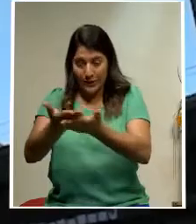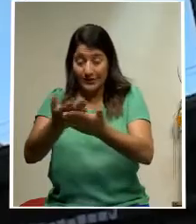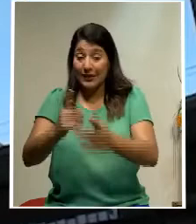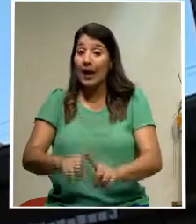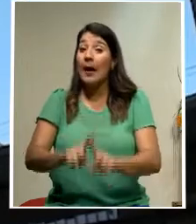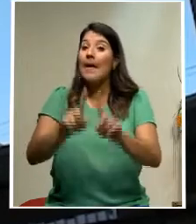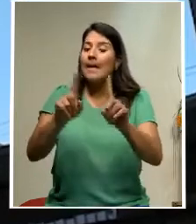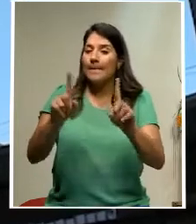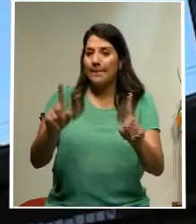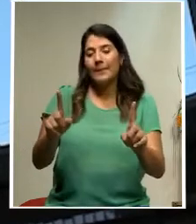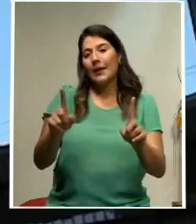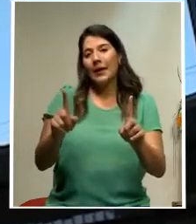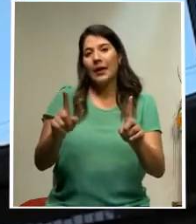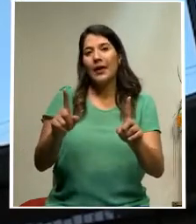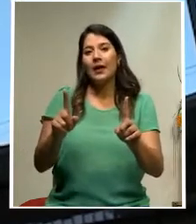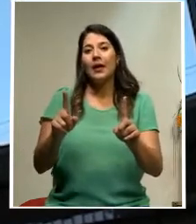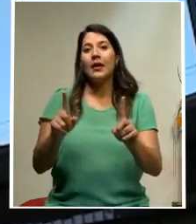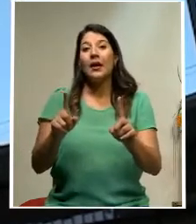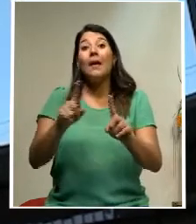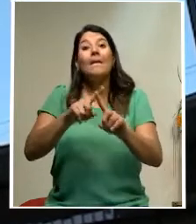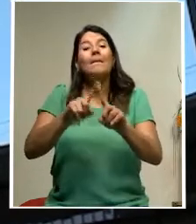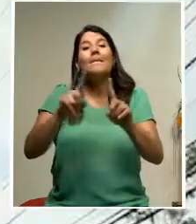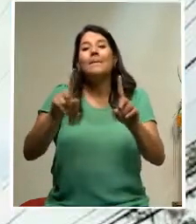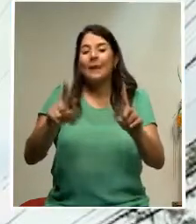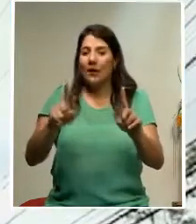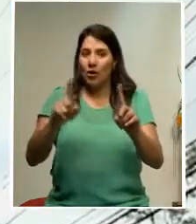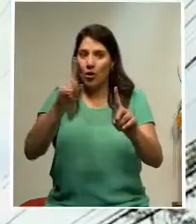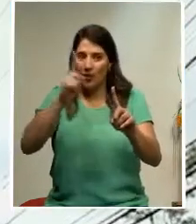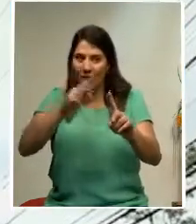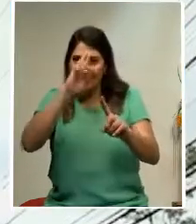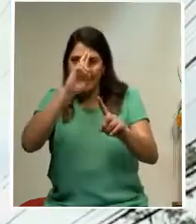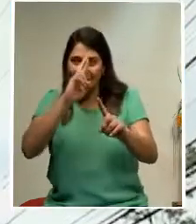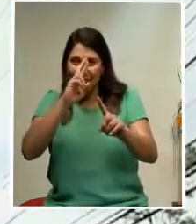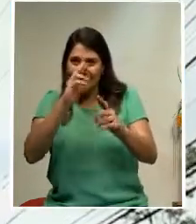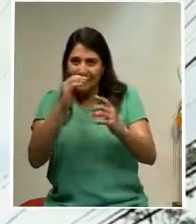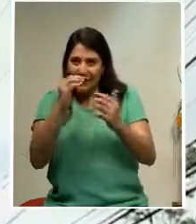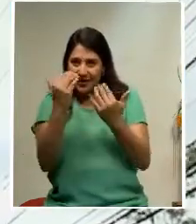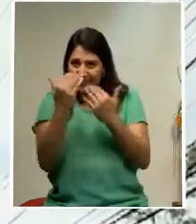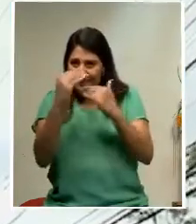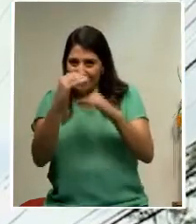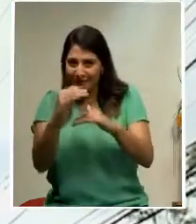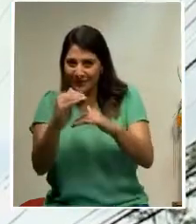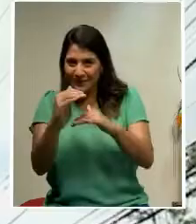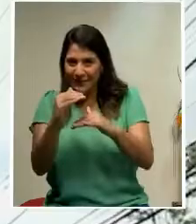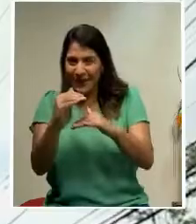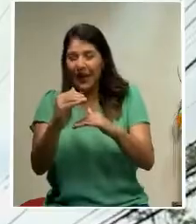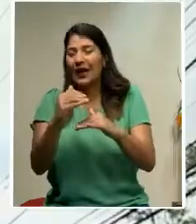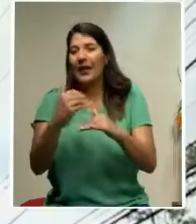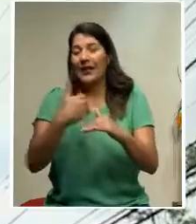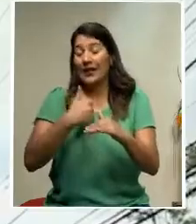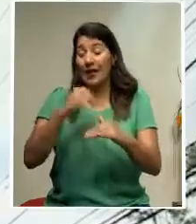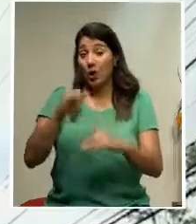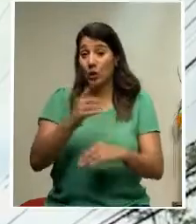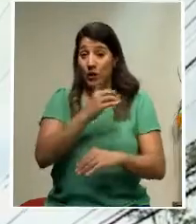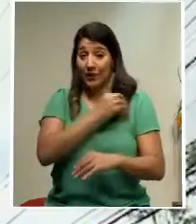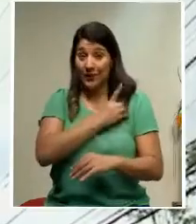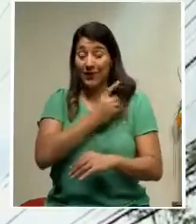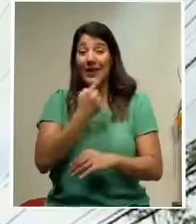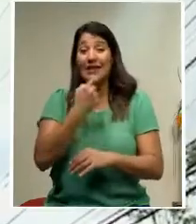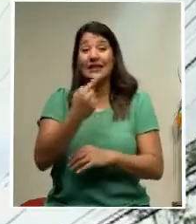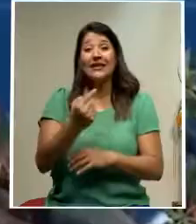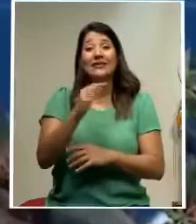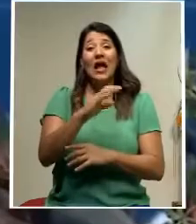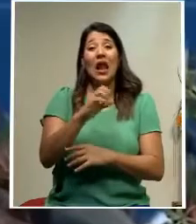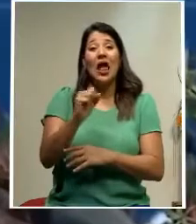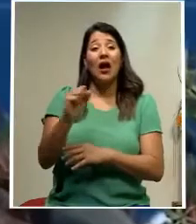excedan de las potestades de la Junta Directiva. Precisamente esto molestó a los sindicatos, quienes señalan que la caja tiró a la basura